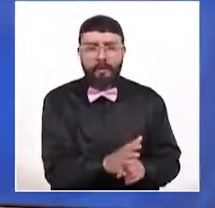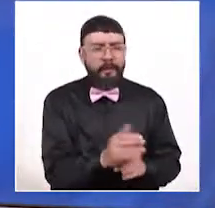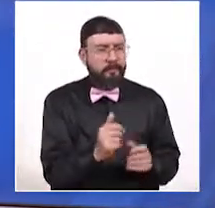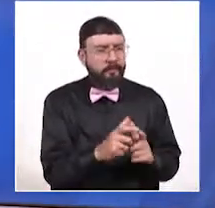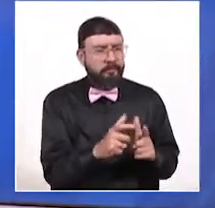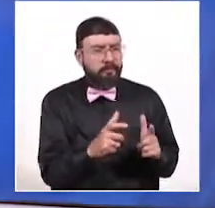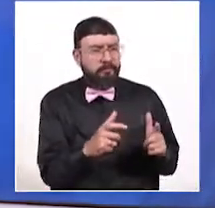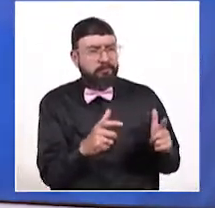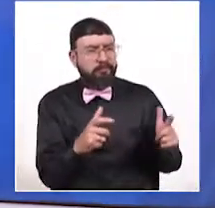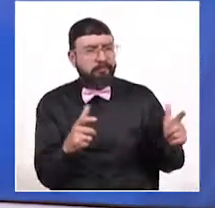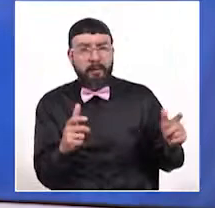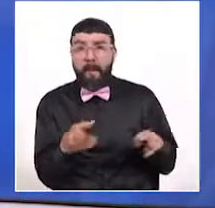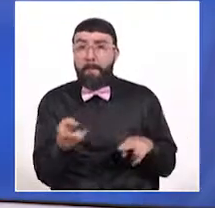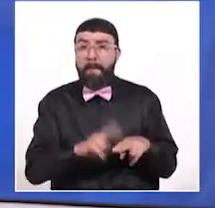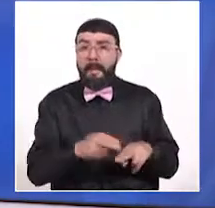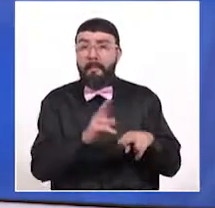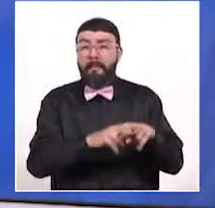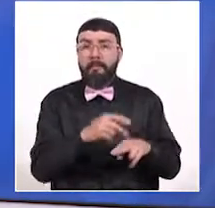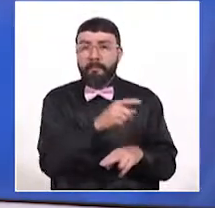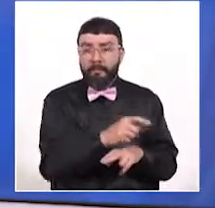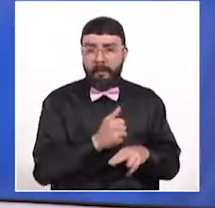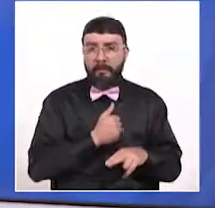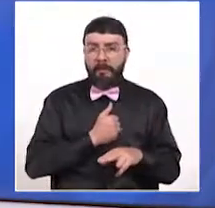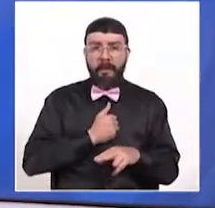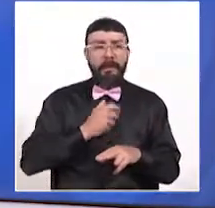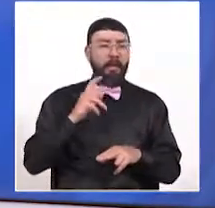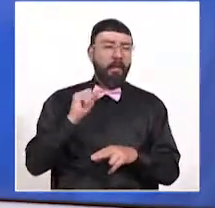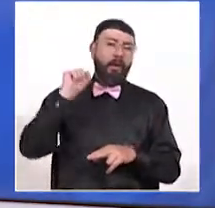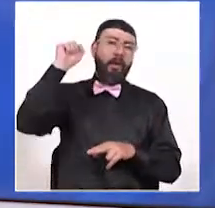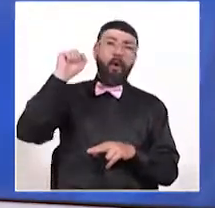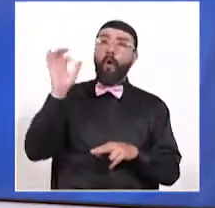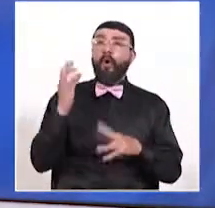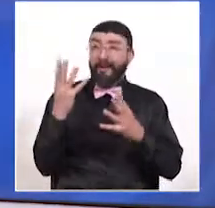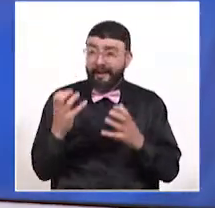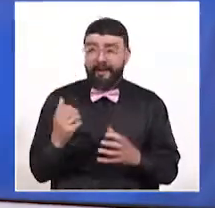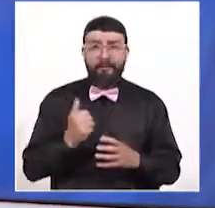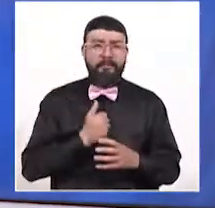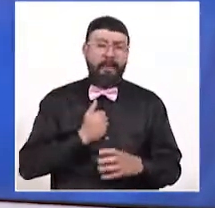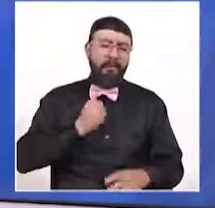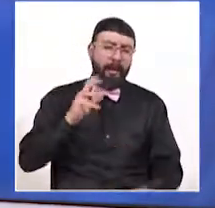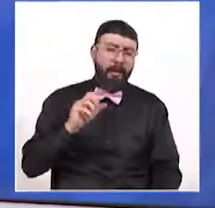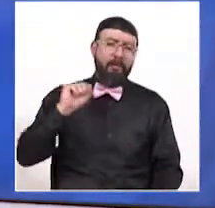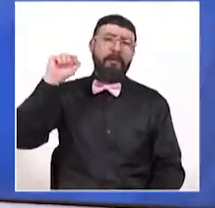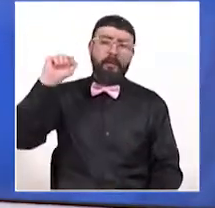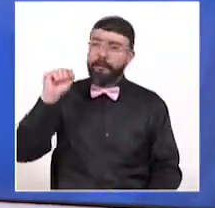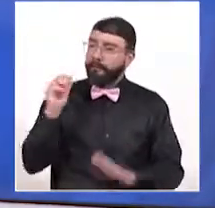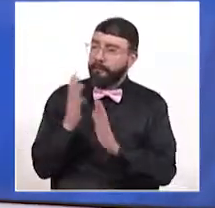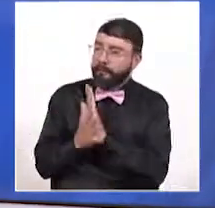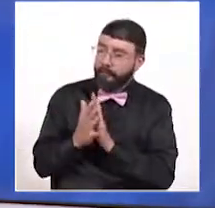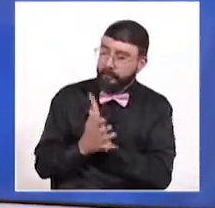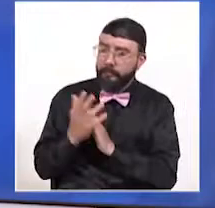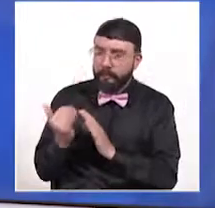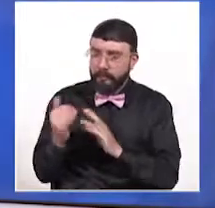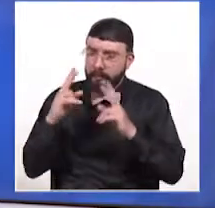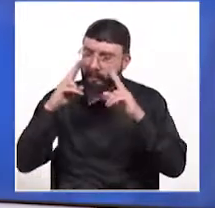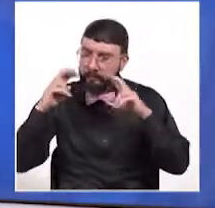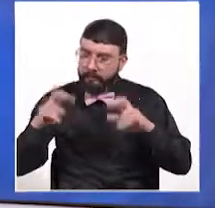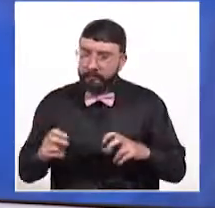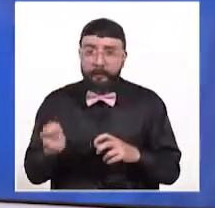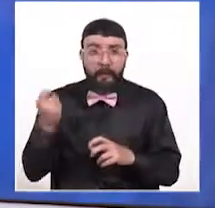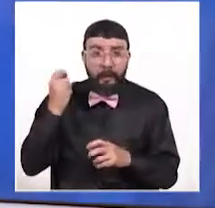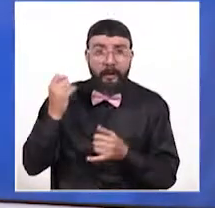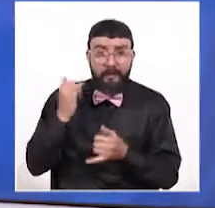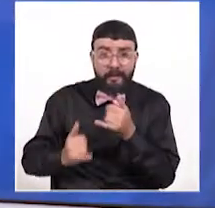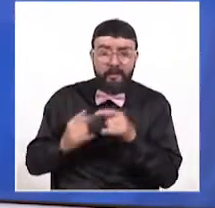alarmante los índices de suicidios e intentos suicidas. Expertos en salud mental, consultados por Telecafé Noticias fin de semana,